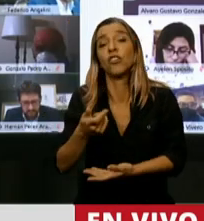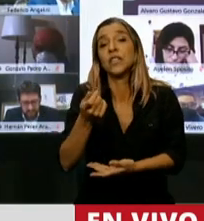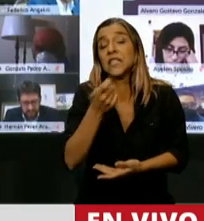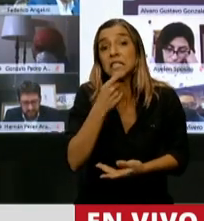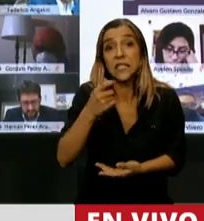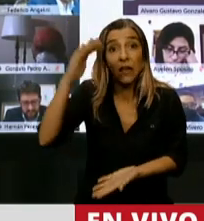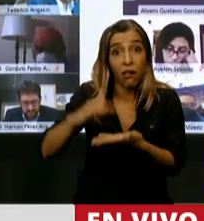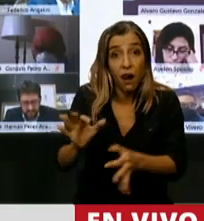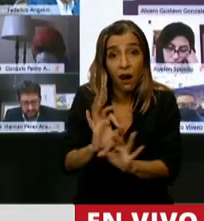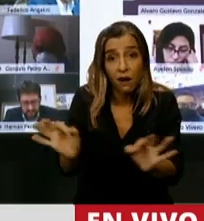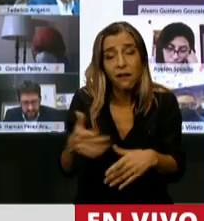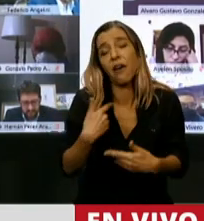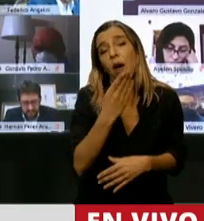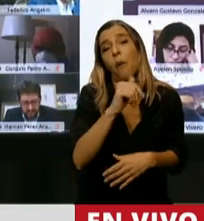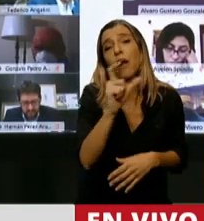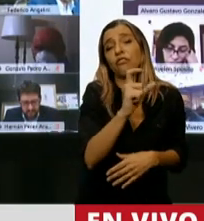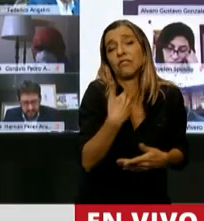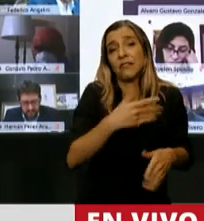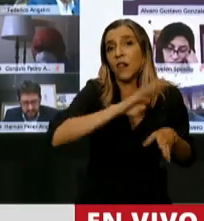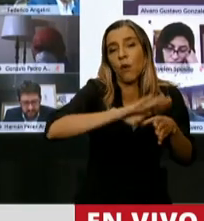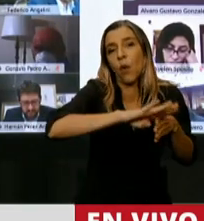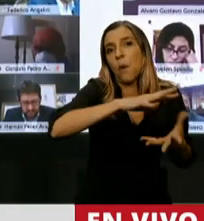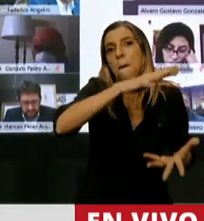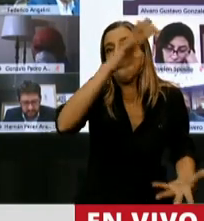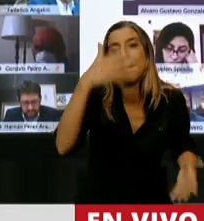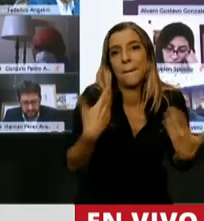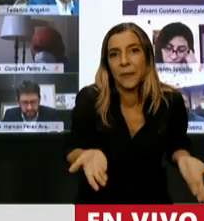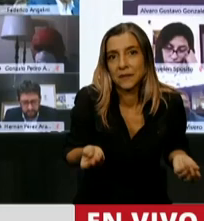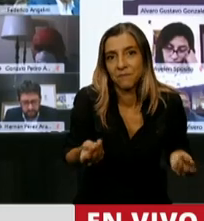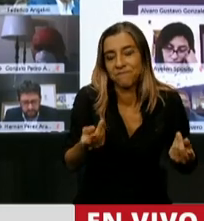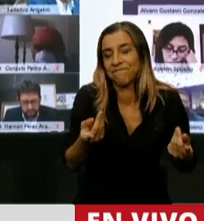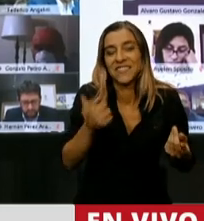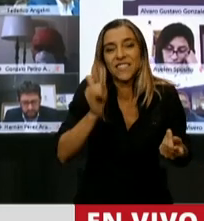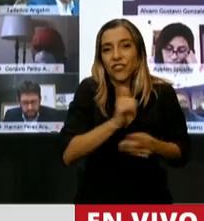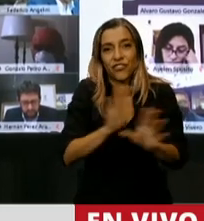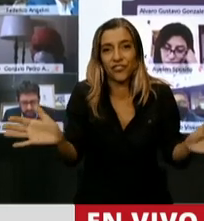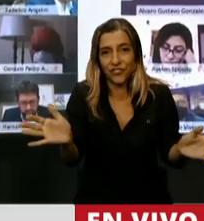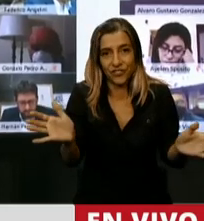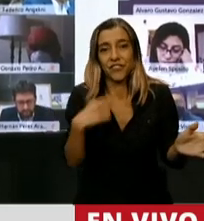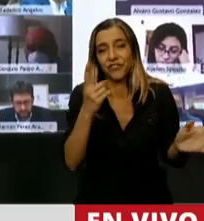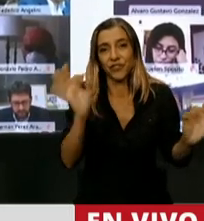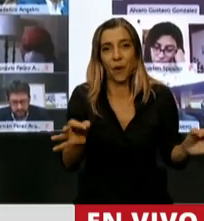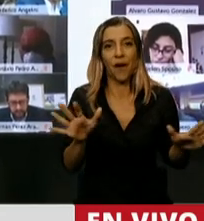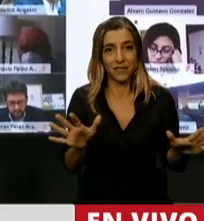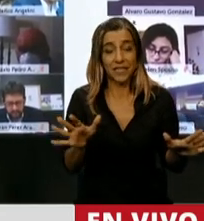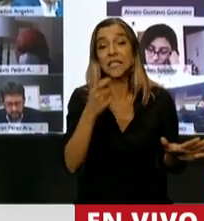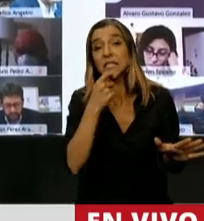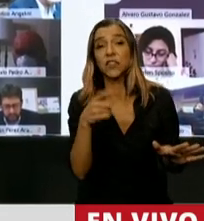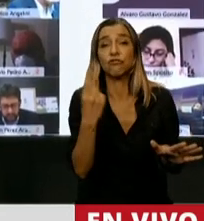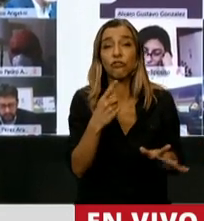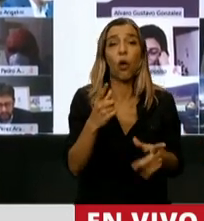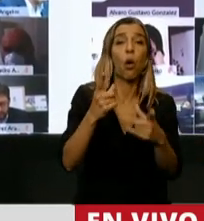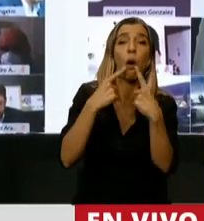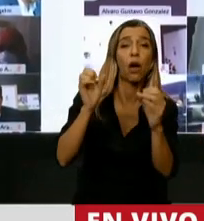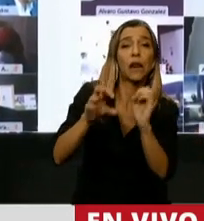sigue aumentando o la deuda del Banco Central para absorber esos pesos sigue aumentando. Entonces, si criticamos el